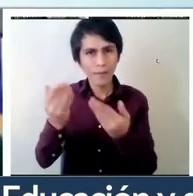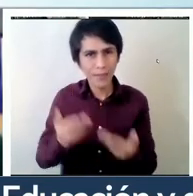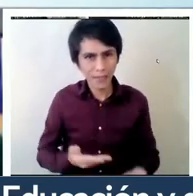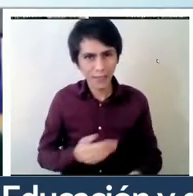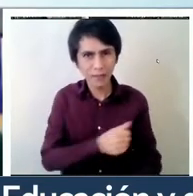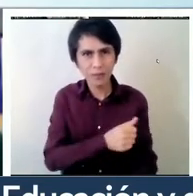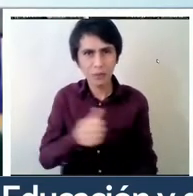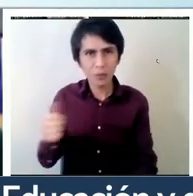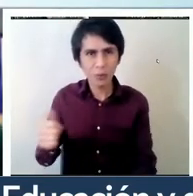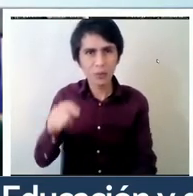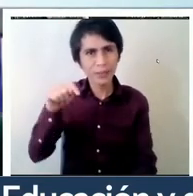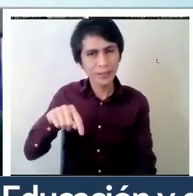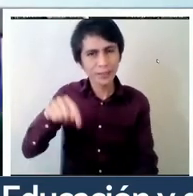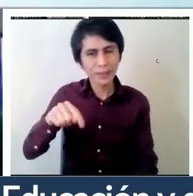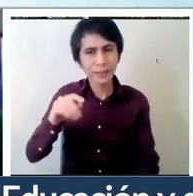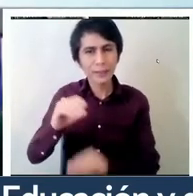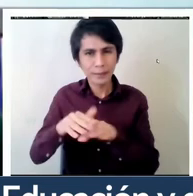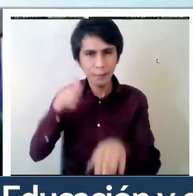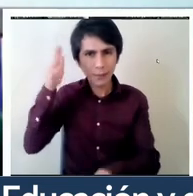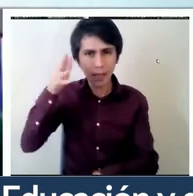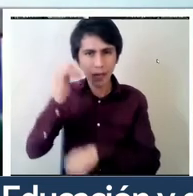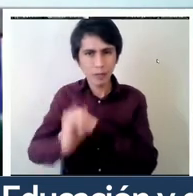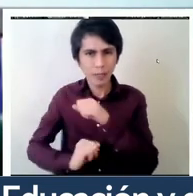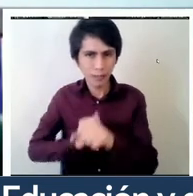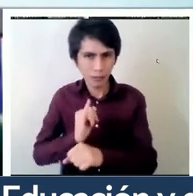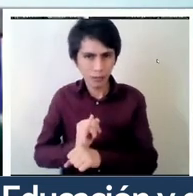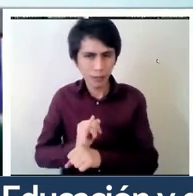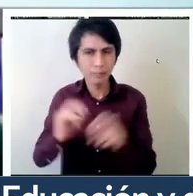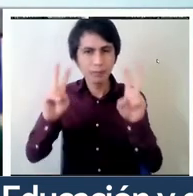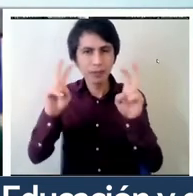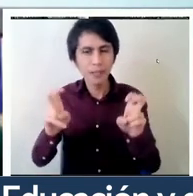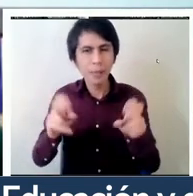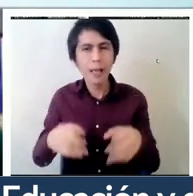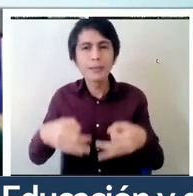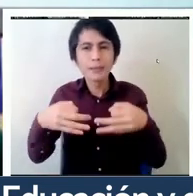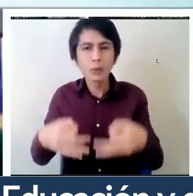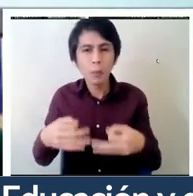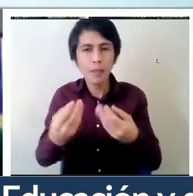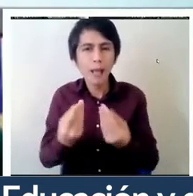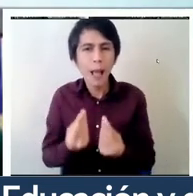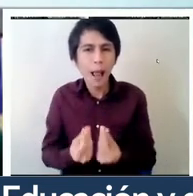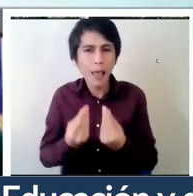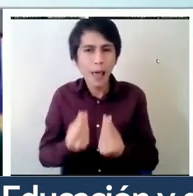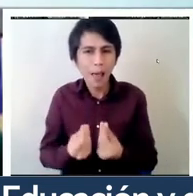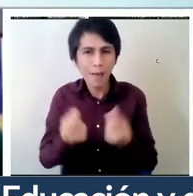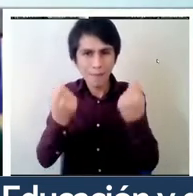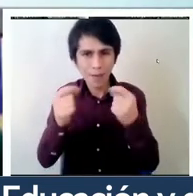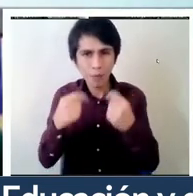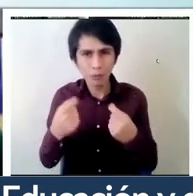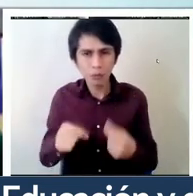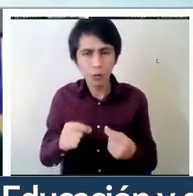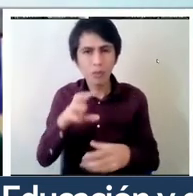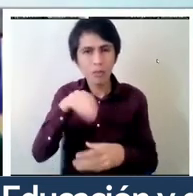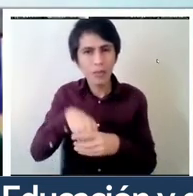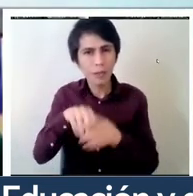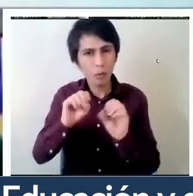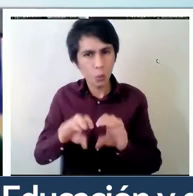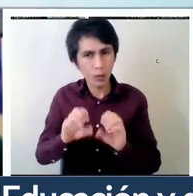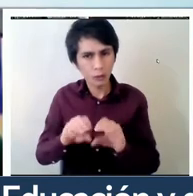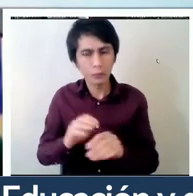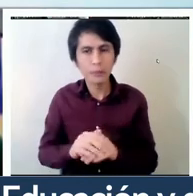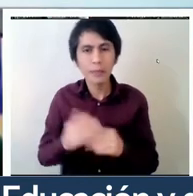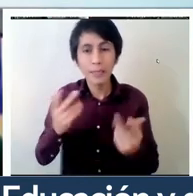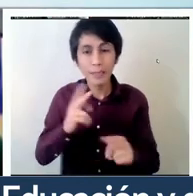todas a este seminario internacional sobre aseguramiento de la calidad y evaluación en educación que estamos realizando en